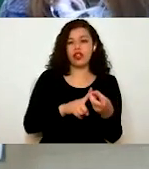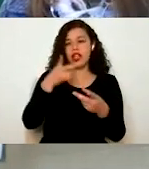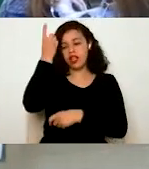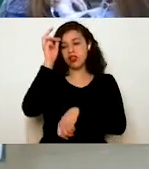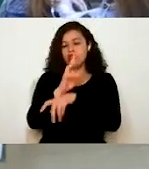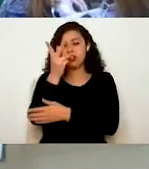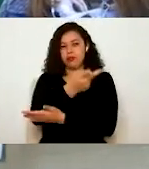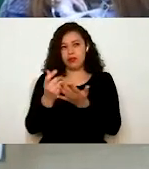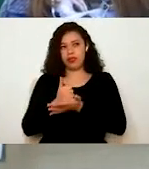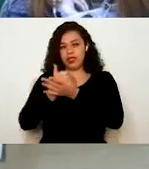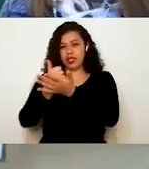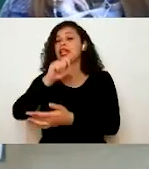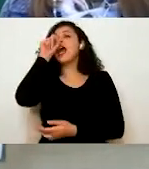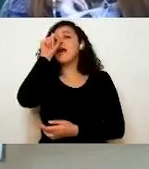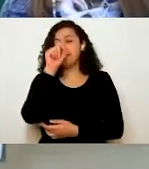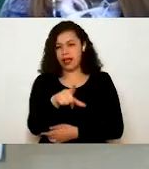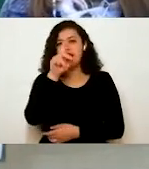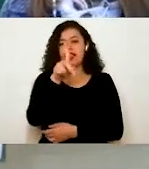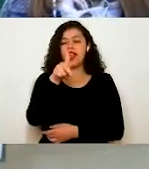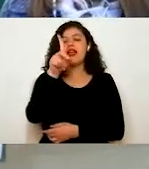también está en el área de la DPA.